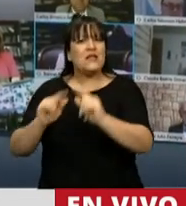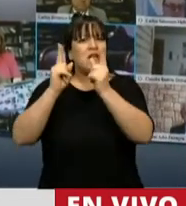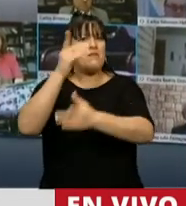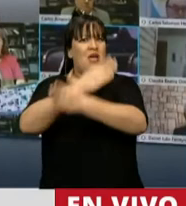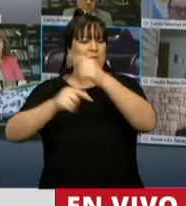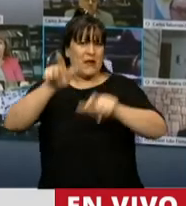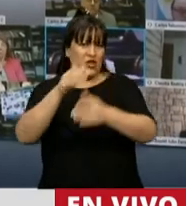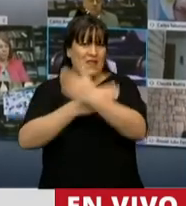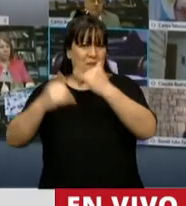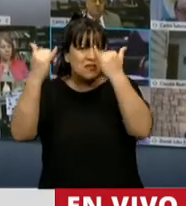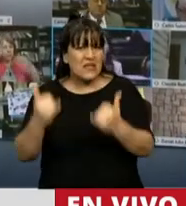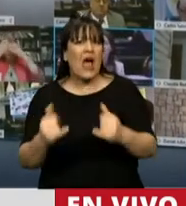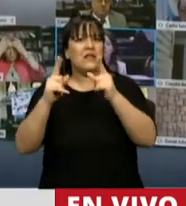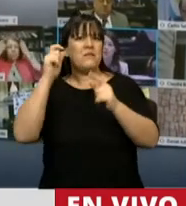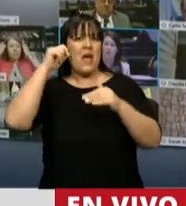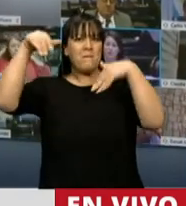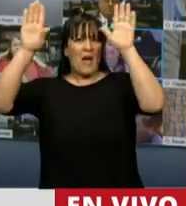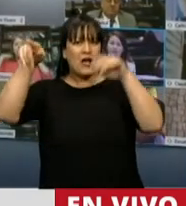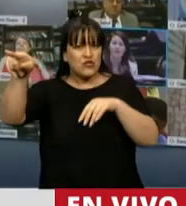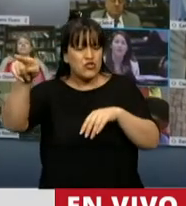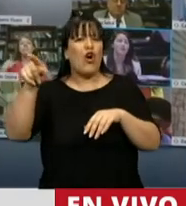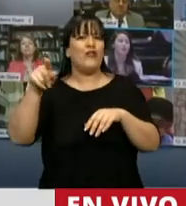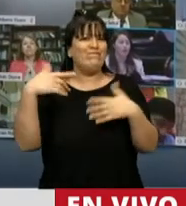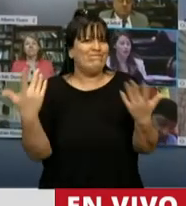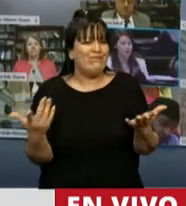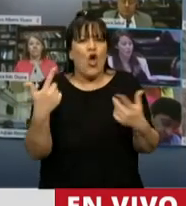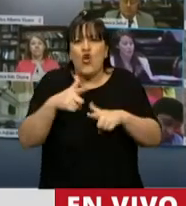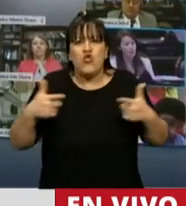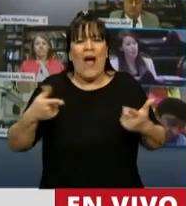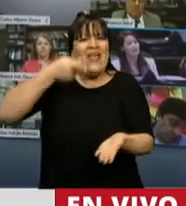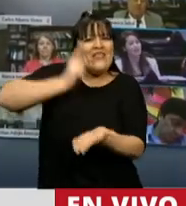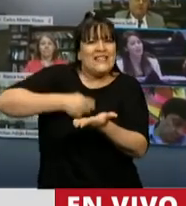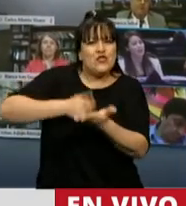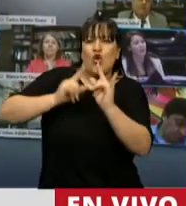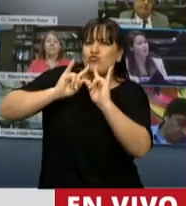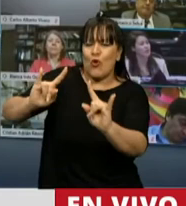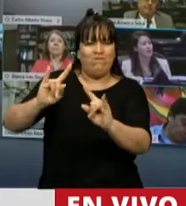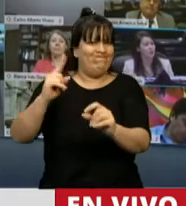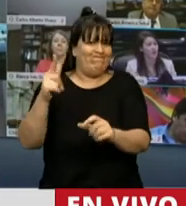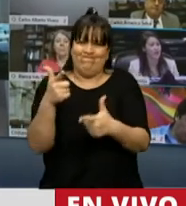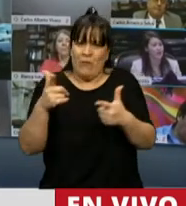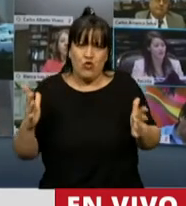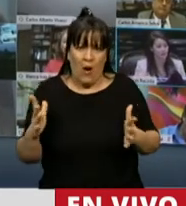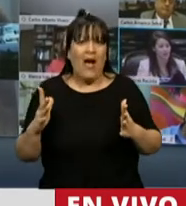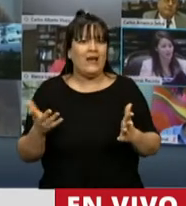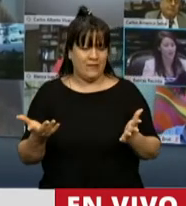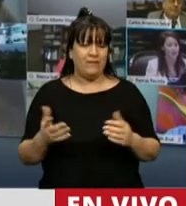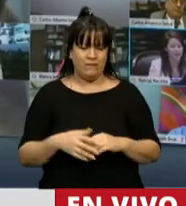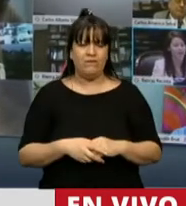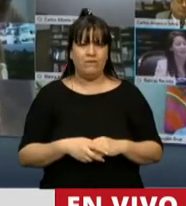adultos mayores, son los que menos participan en los procesos de toma de decisión de las políticas que los afectan.